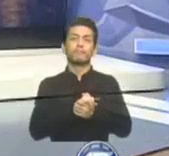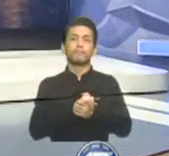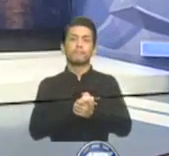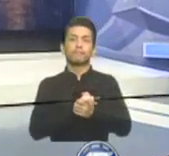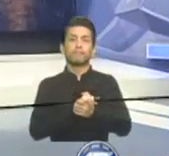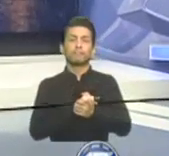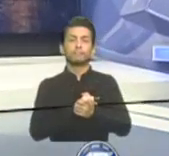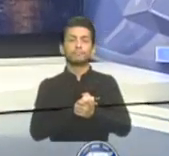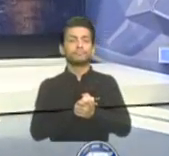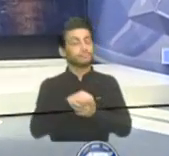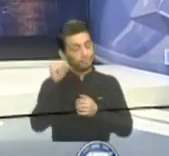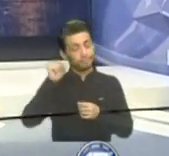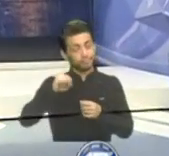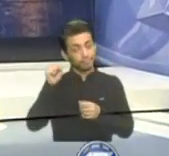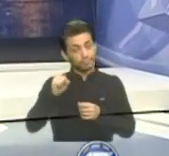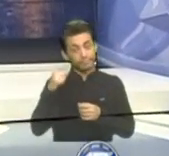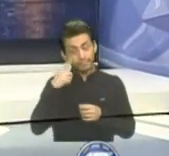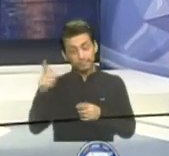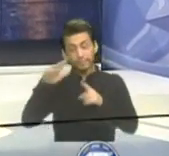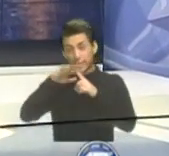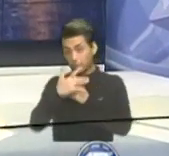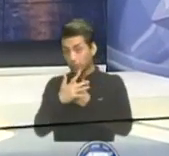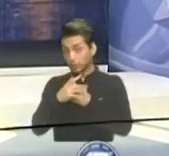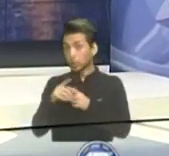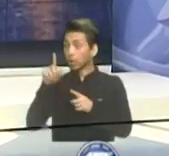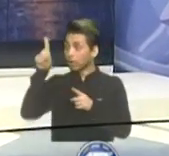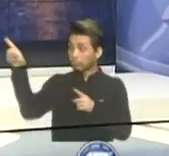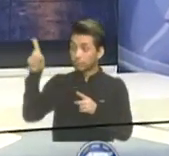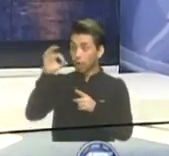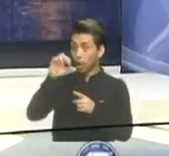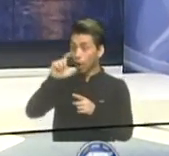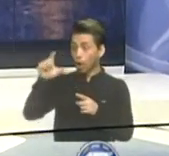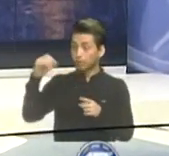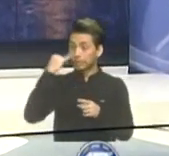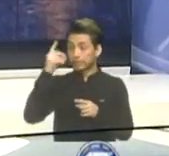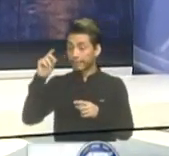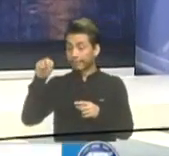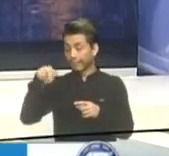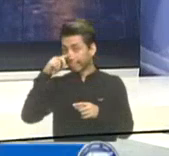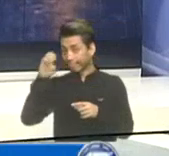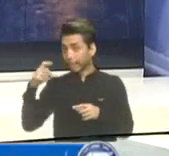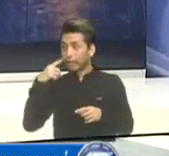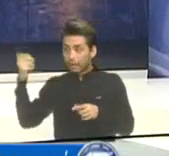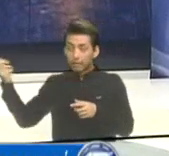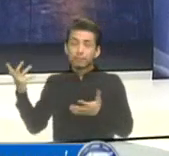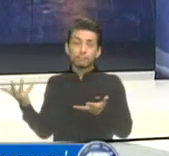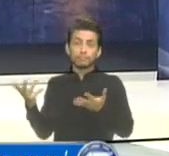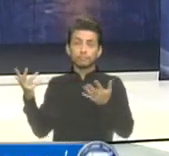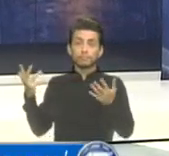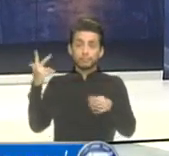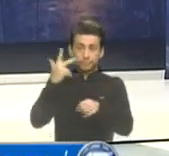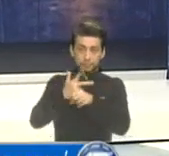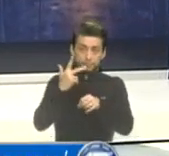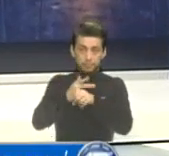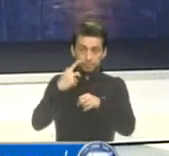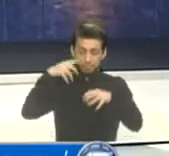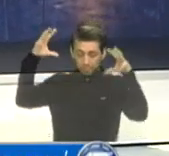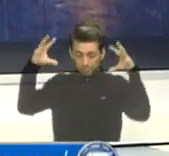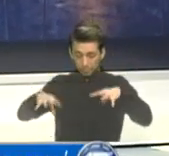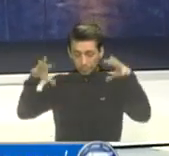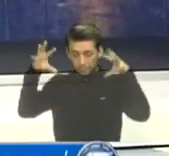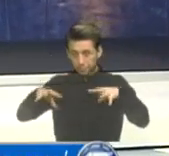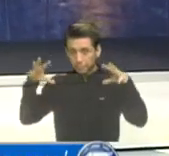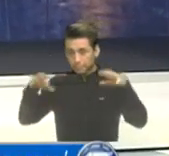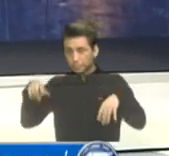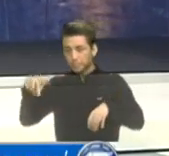Y en efecto, la situación para el occidente del país fue común. Nos vamos ahora al altiplano guatemalteco y veamos cómo las lluvias en horas de la tarde